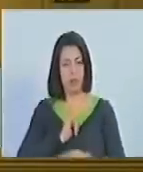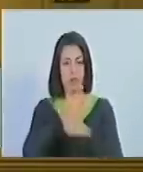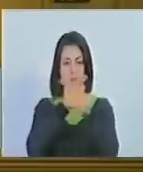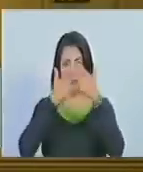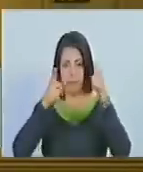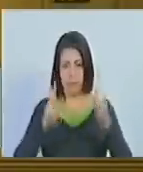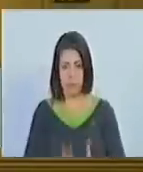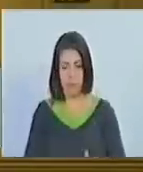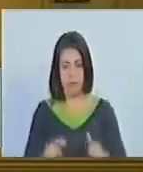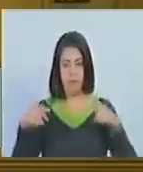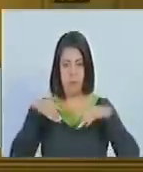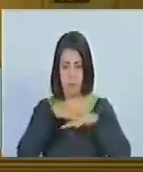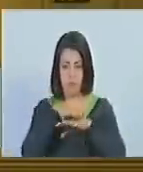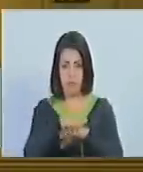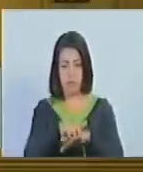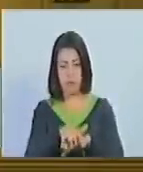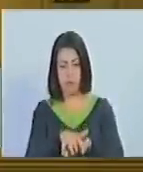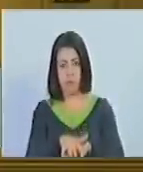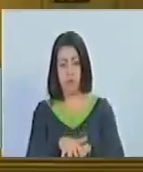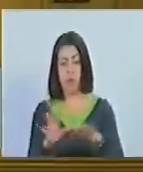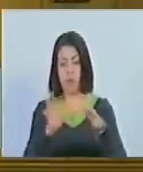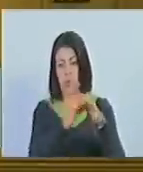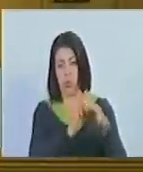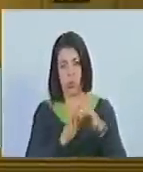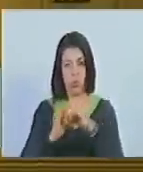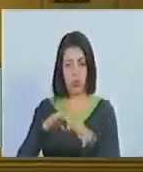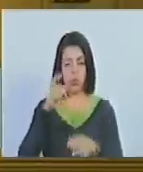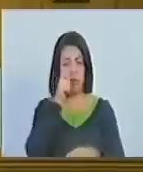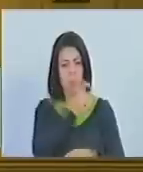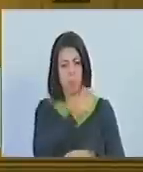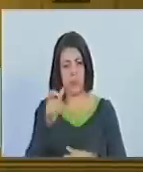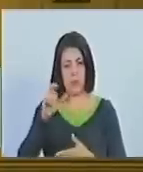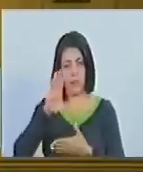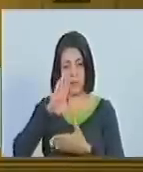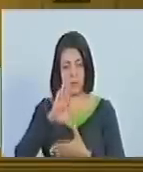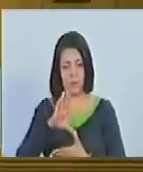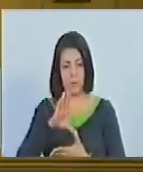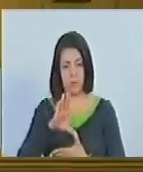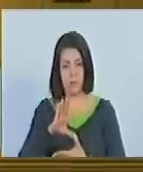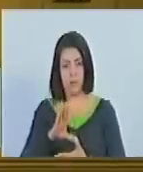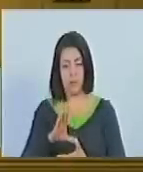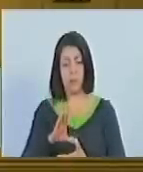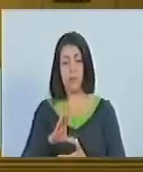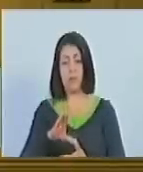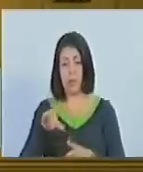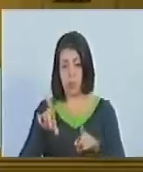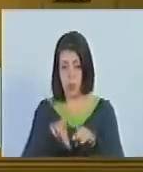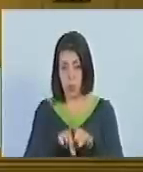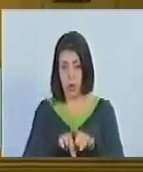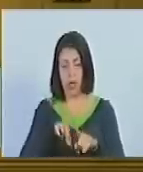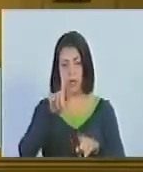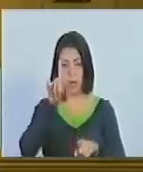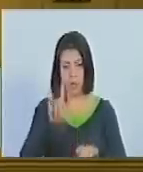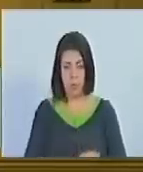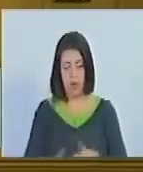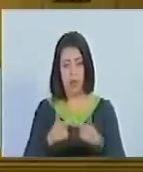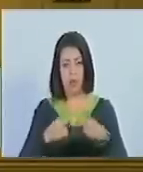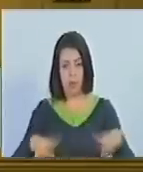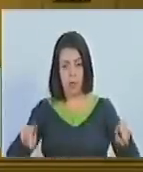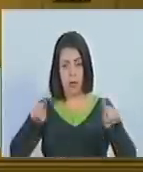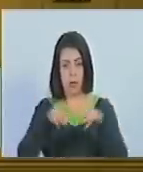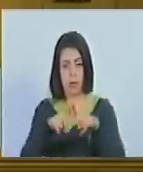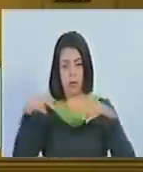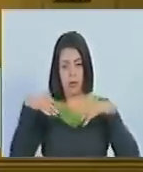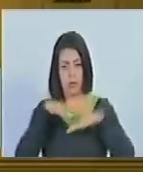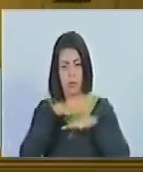libertad e integración y unión de los pueblos americanos así como también los valores de